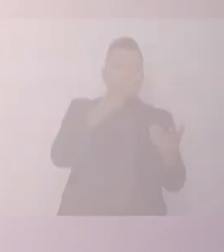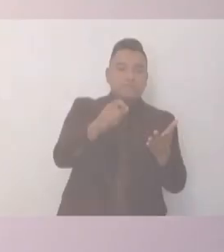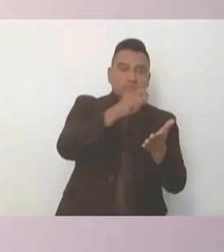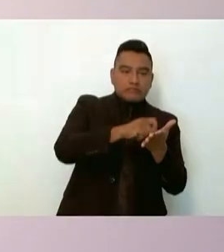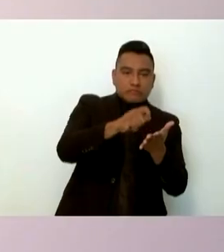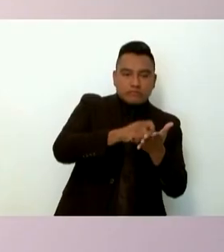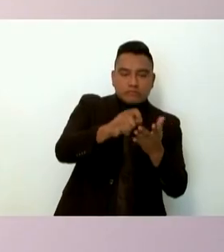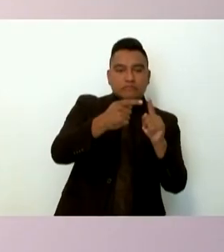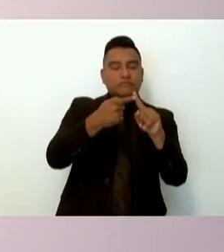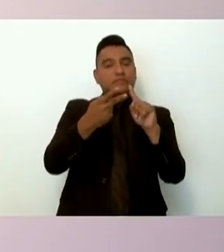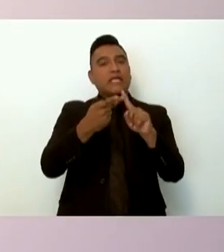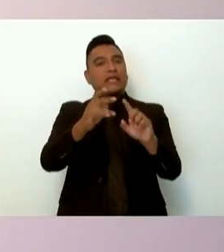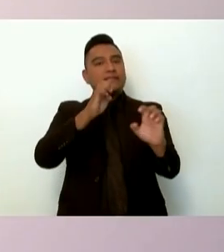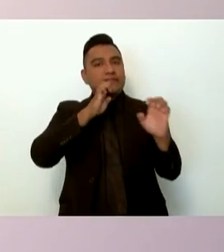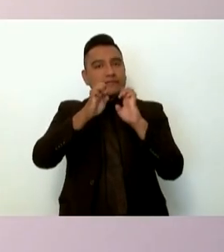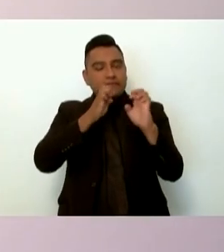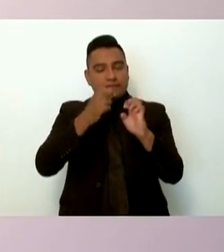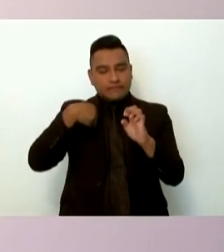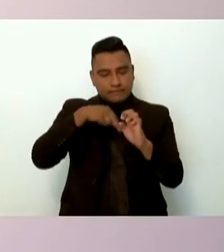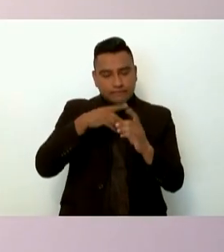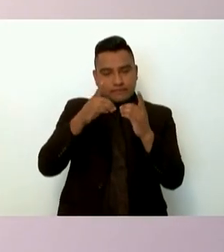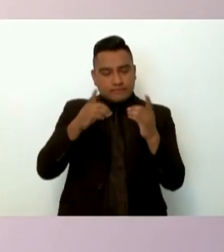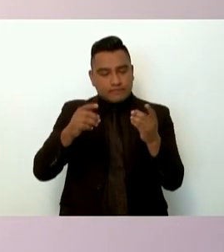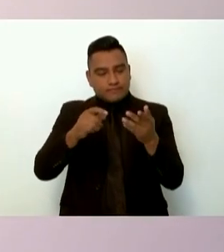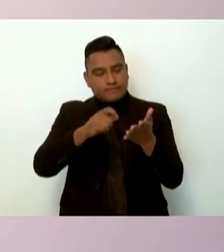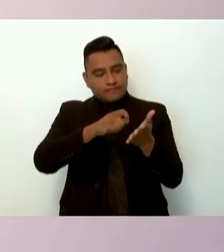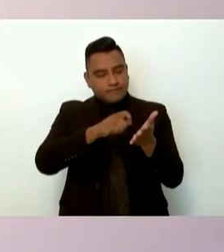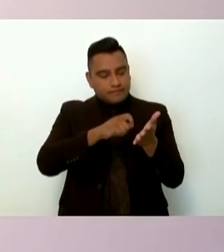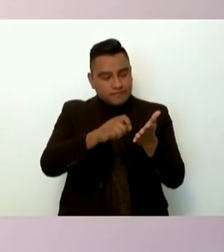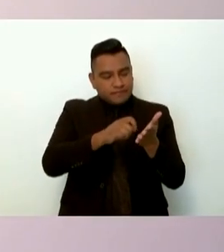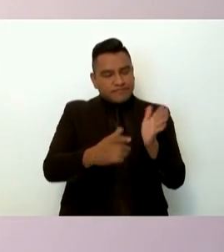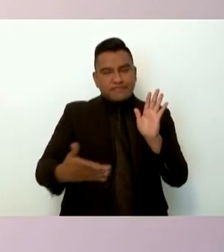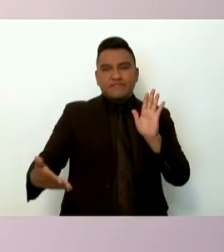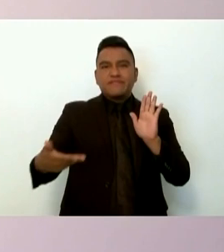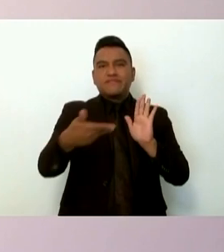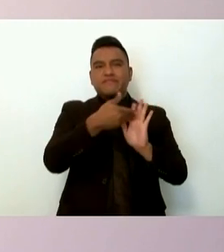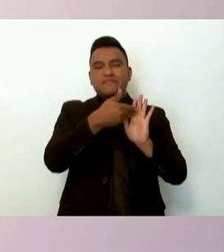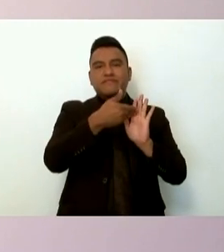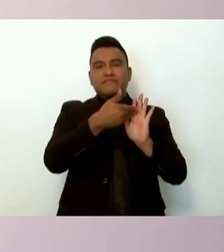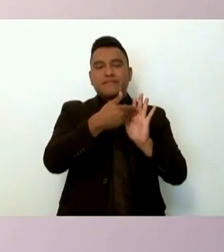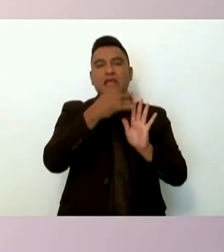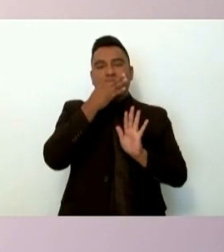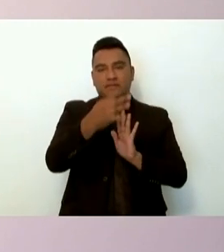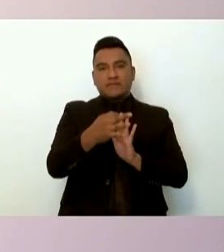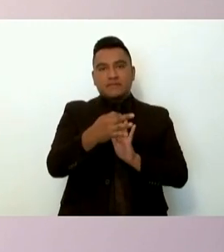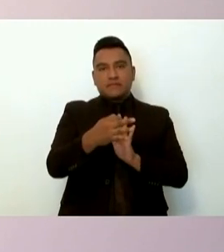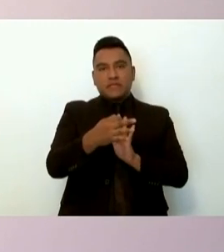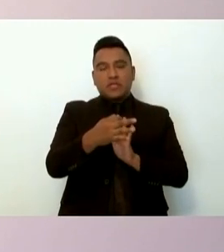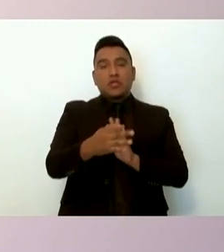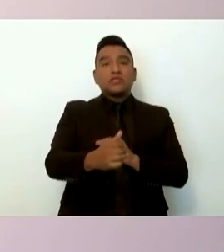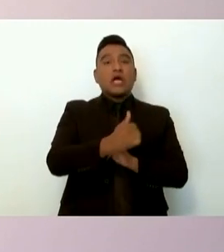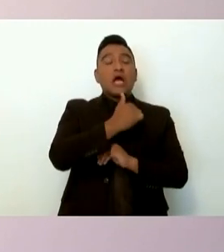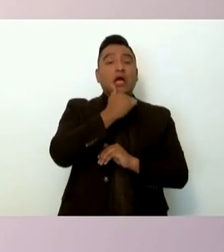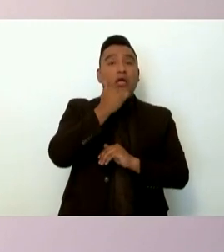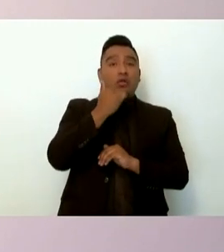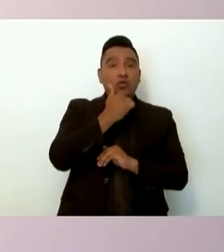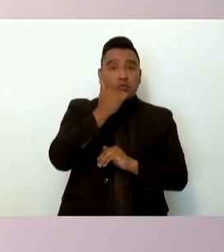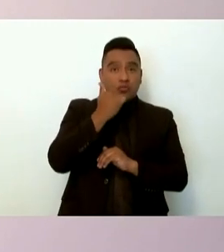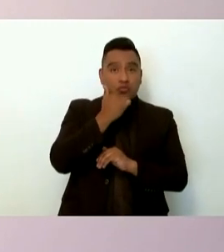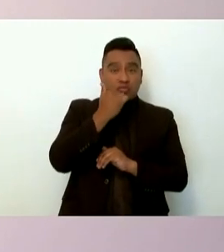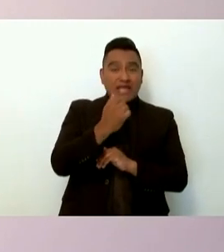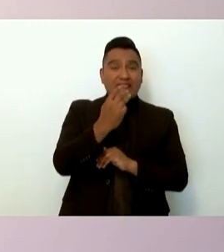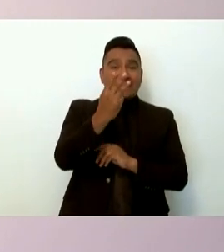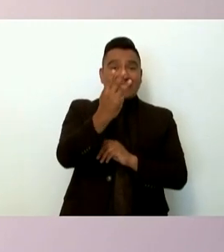entrevistas que hemos desarrollado, hemos encontrado que se afirma que a los estudiantes se les separó al menos en tres grupos